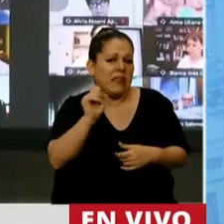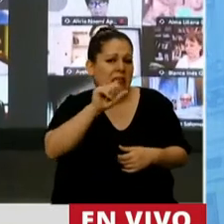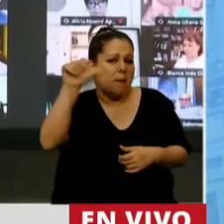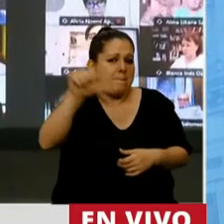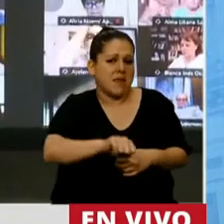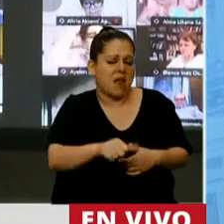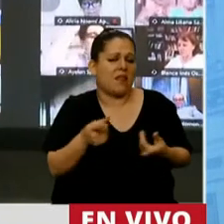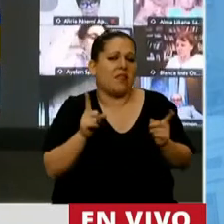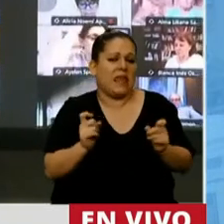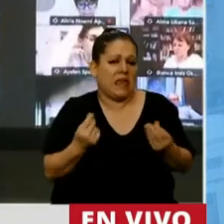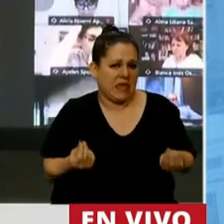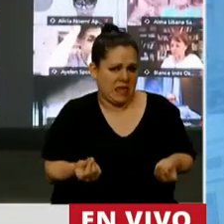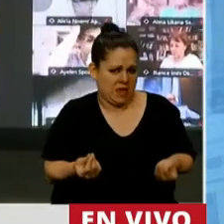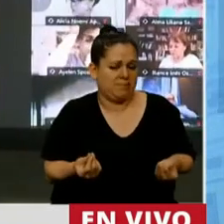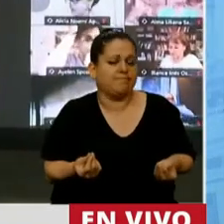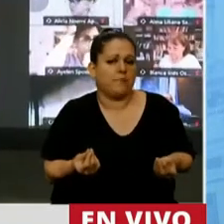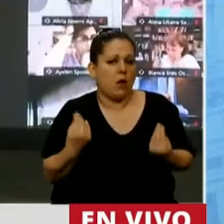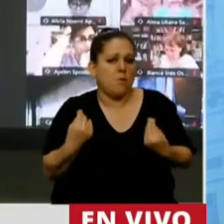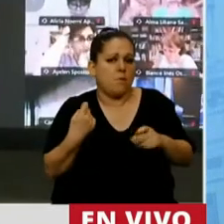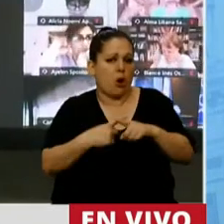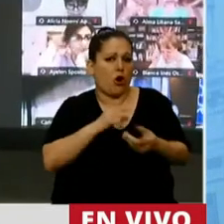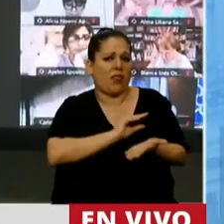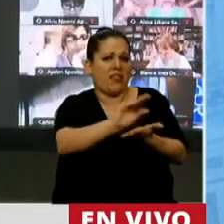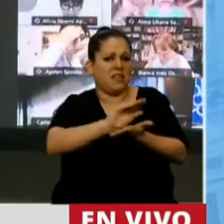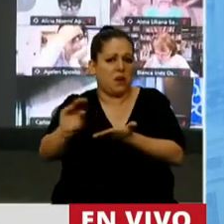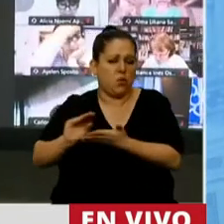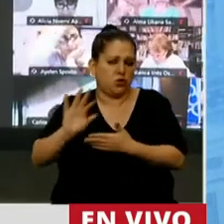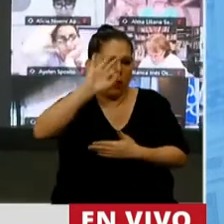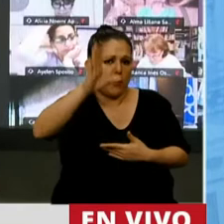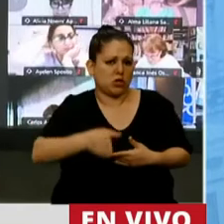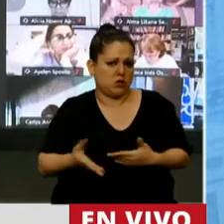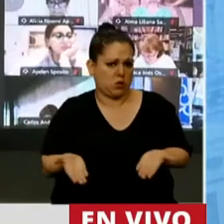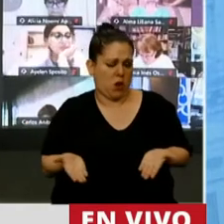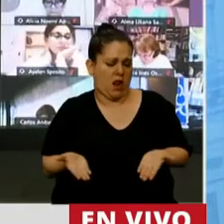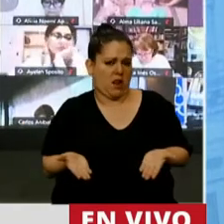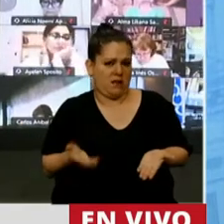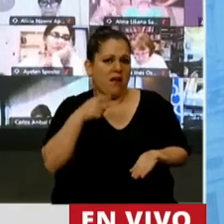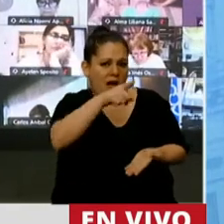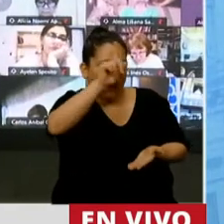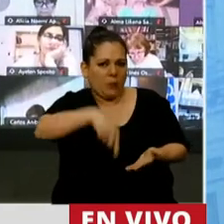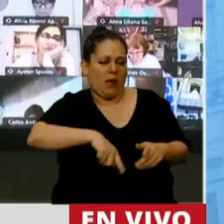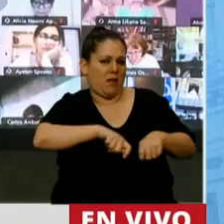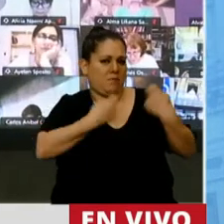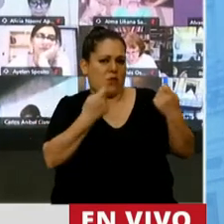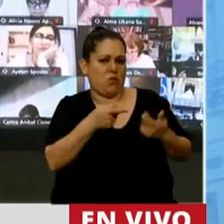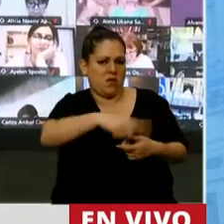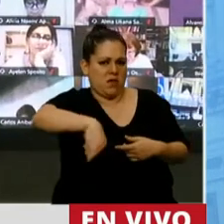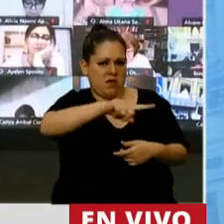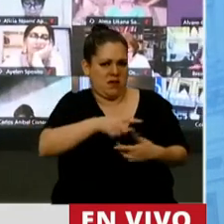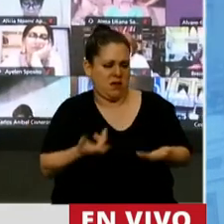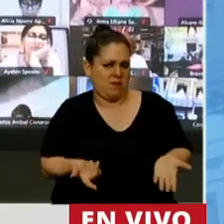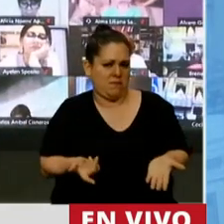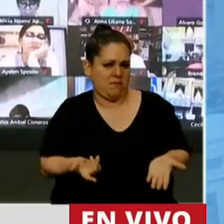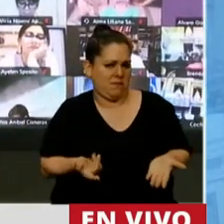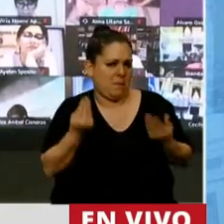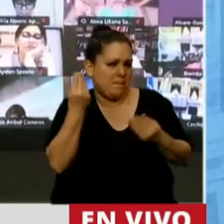los montos absolutos, sino por las distribuciones porcentuales y las incidencias porcentuales en el financiamiento de cada universidad.